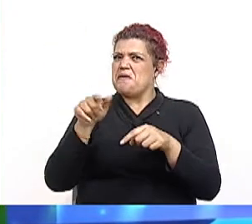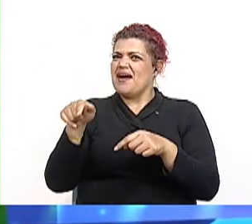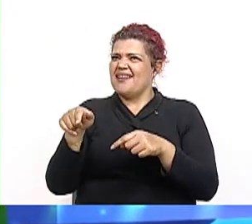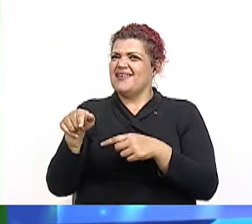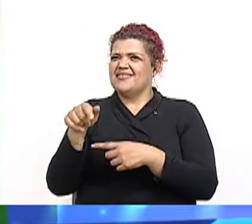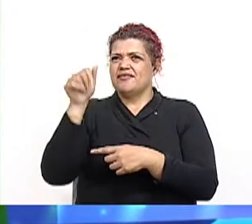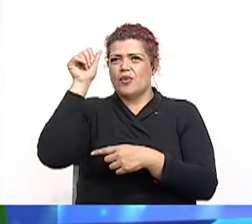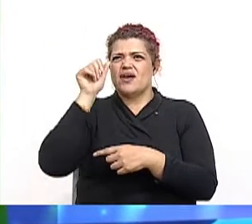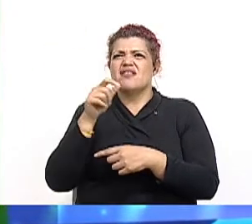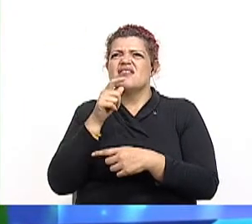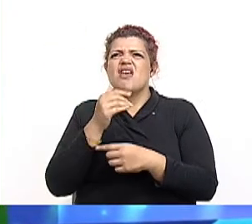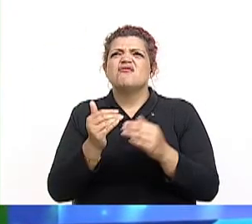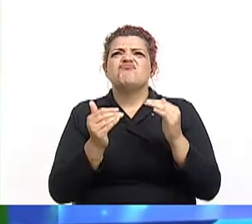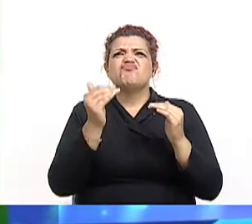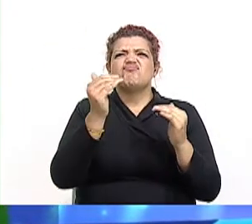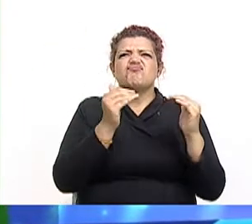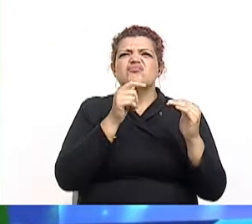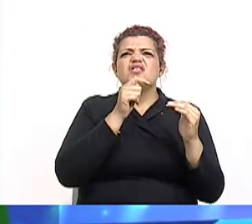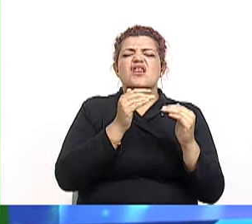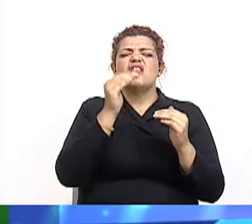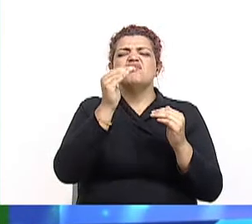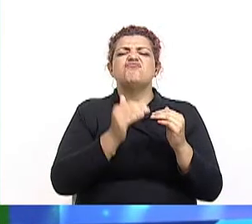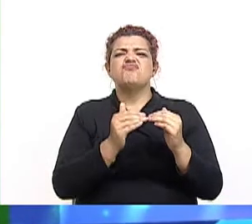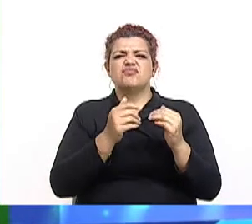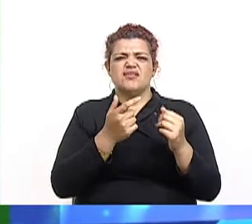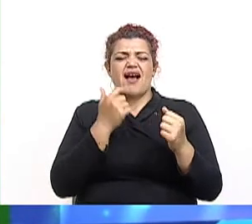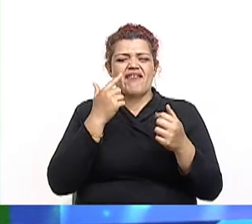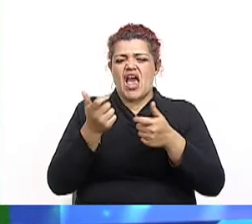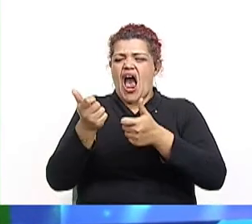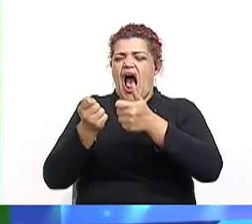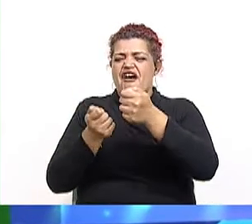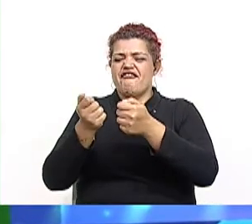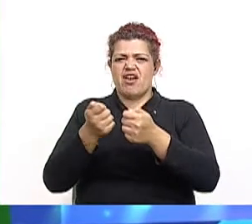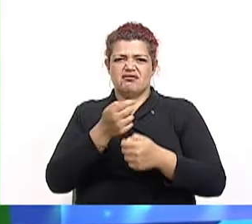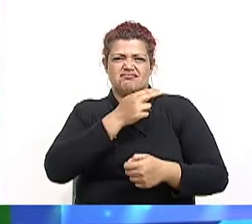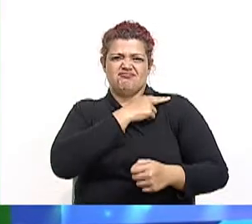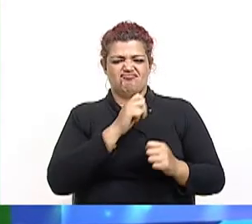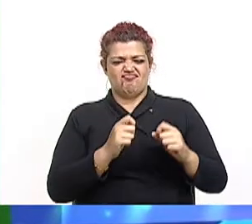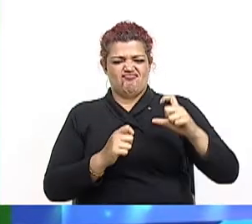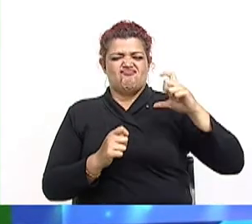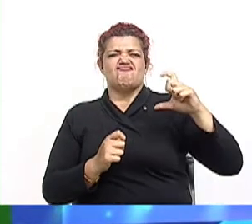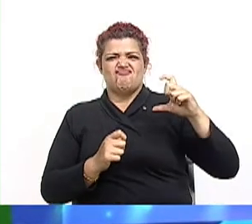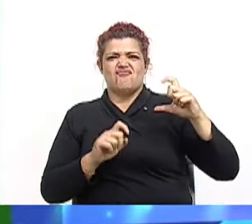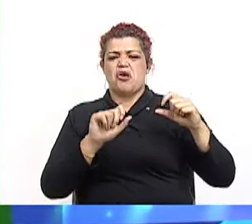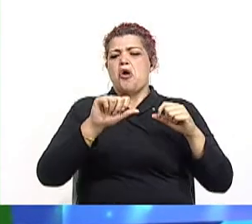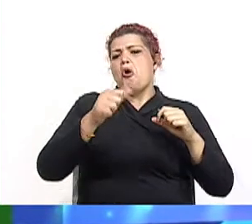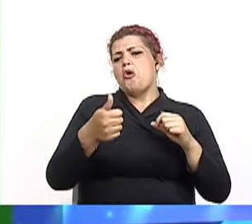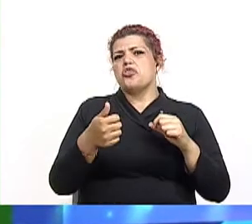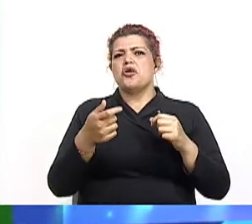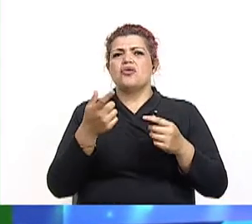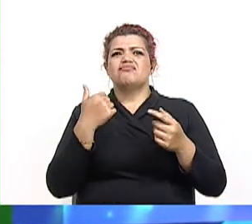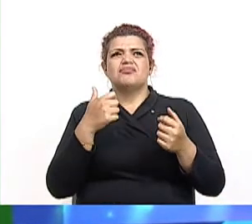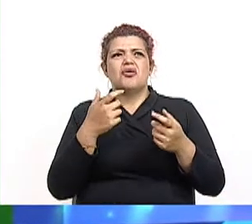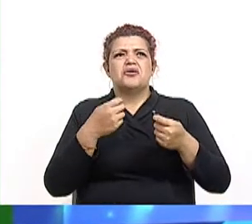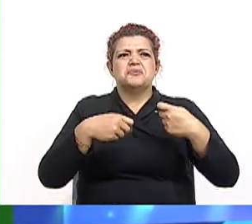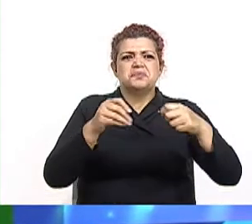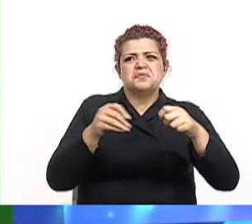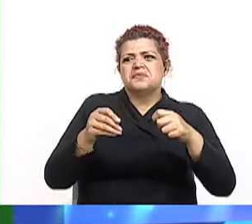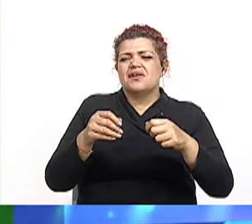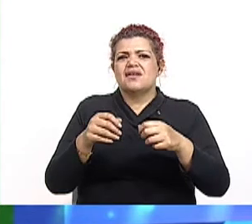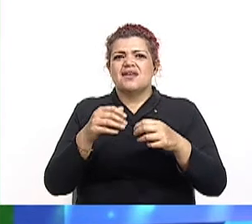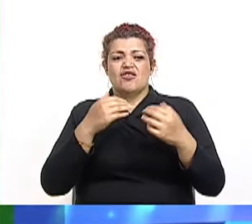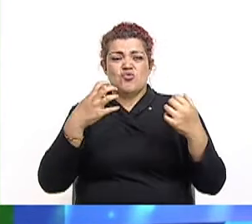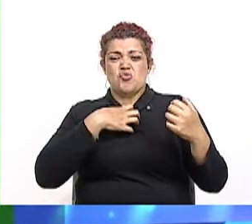número dos, la burguesía. Y como árbitro central de este encuentro, el señor Enclave Bananero. Todo listo, todo preparado para el inicio de este